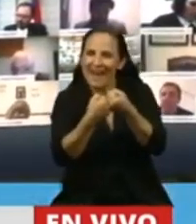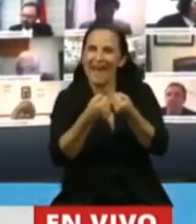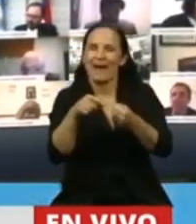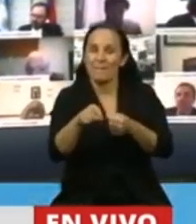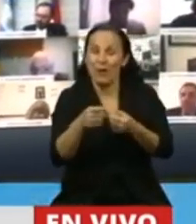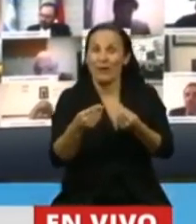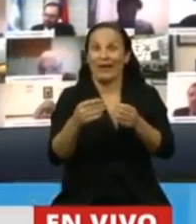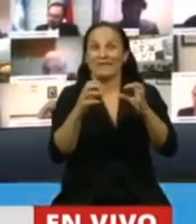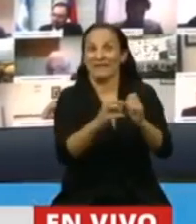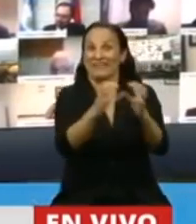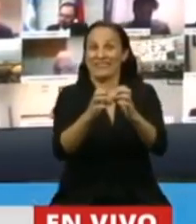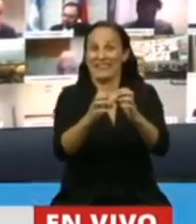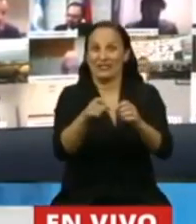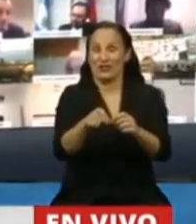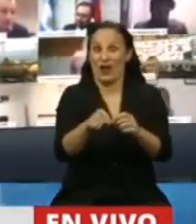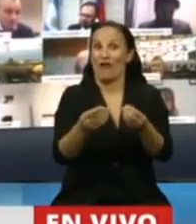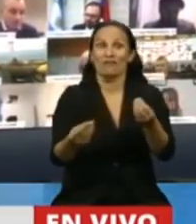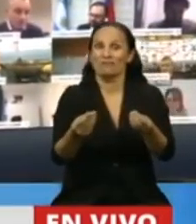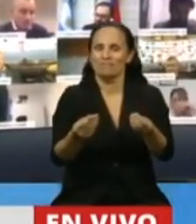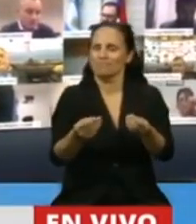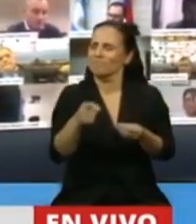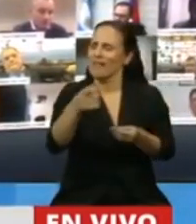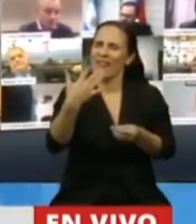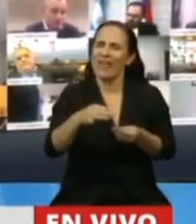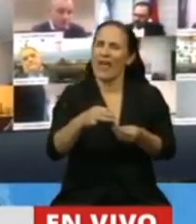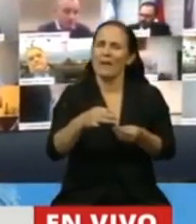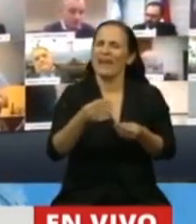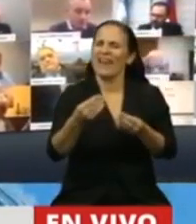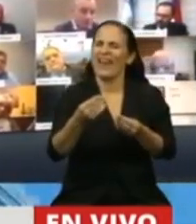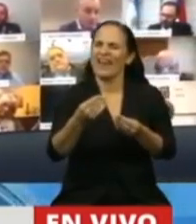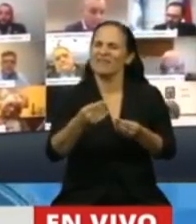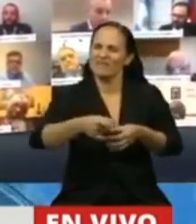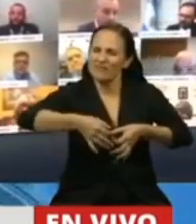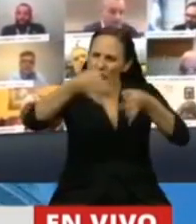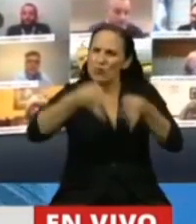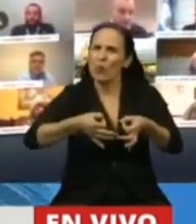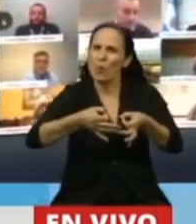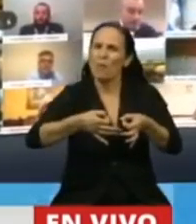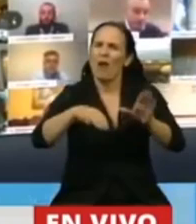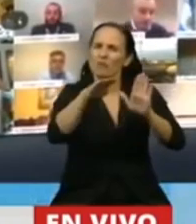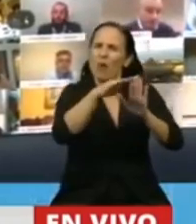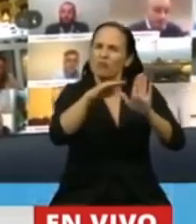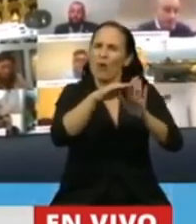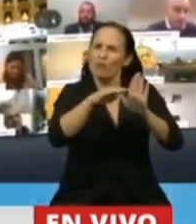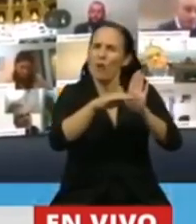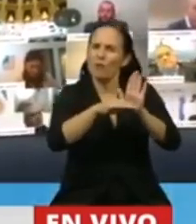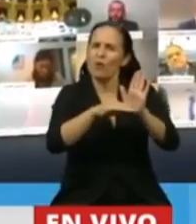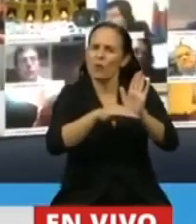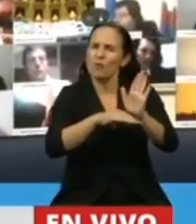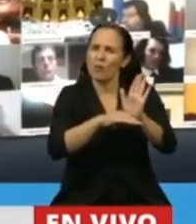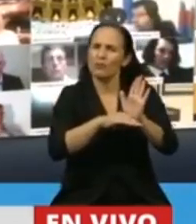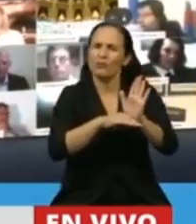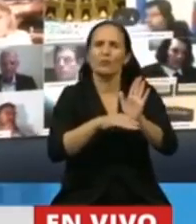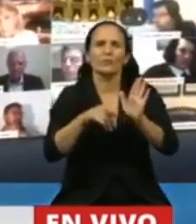con el cumplimiento más estricto y recomendaciones que surgen de la